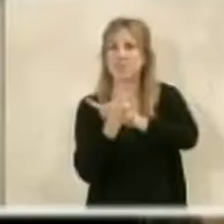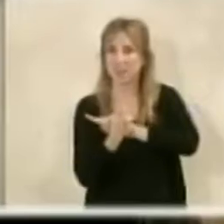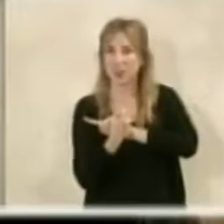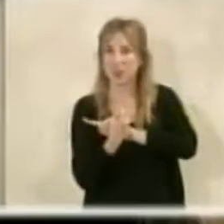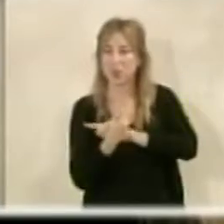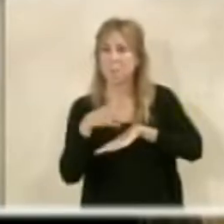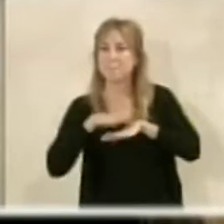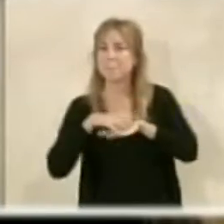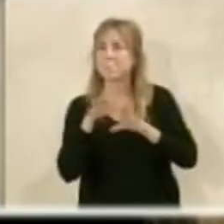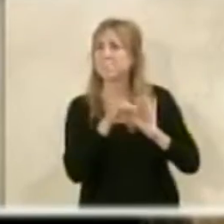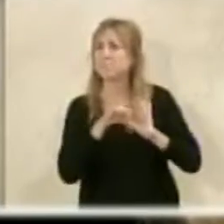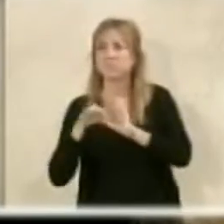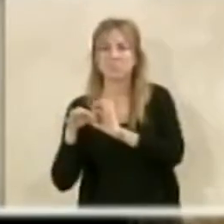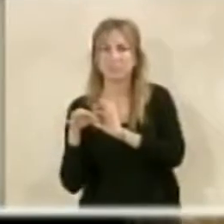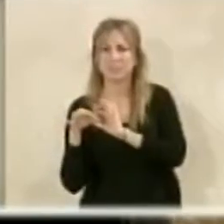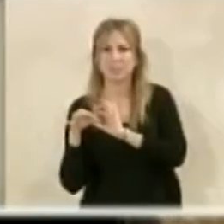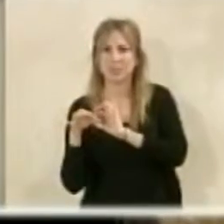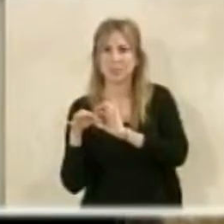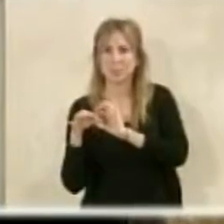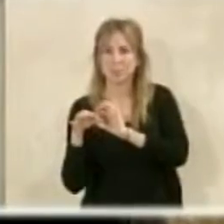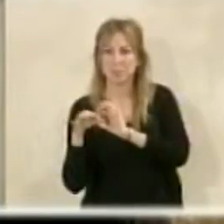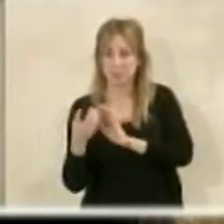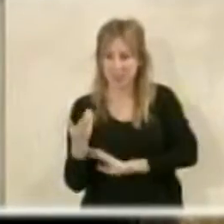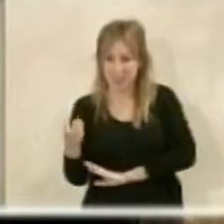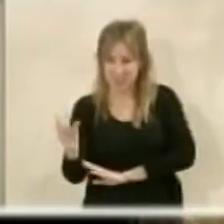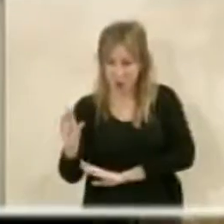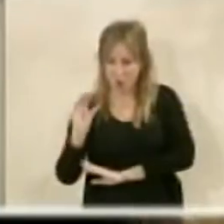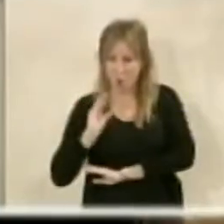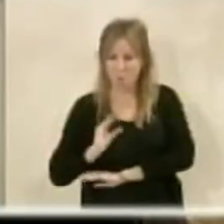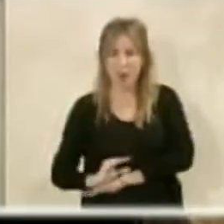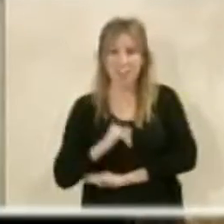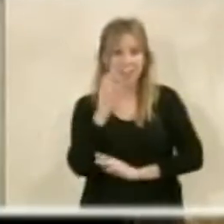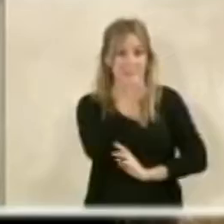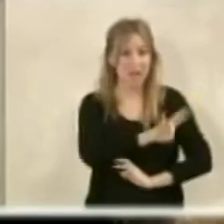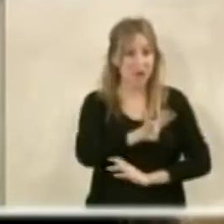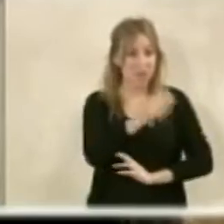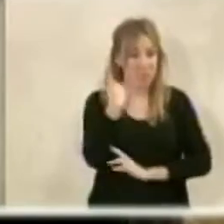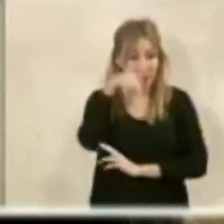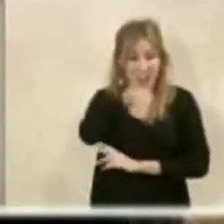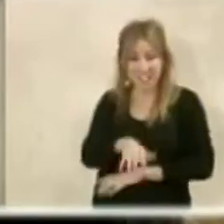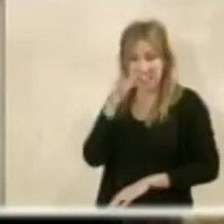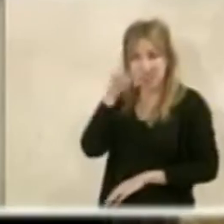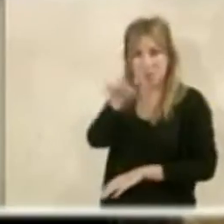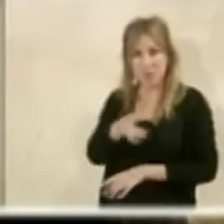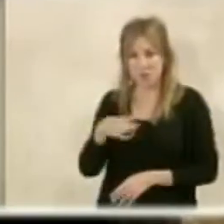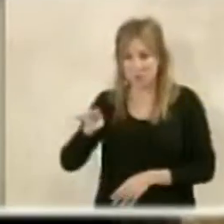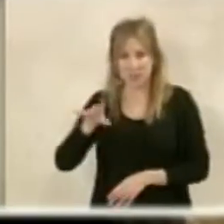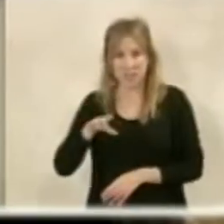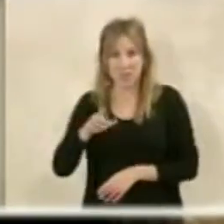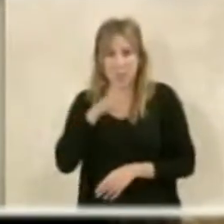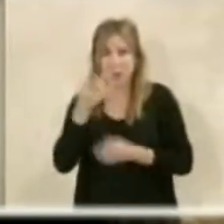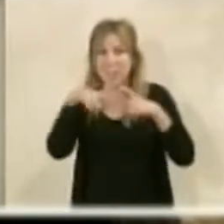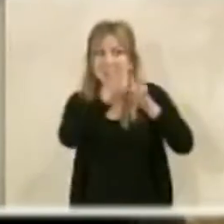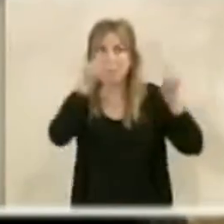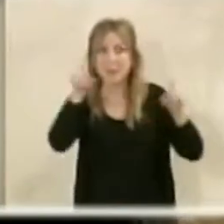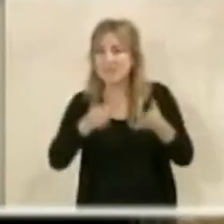para poder cobrar algo que Izquierda Unida denunció aquí en su momento. Porque esa empresa